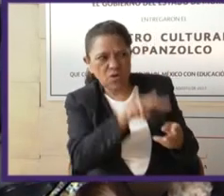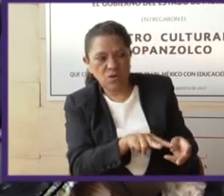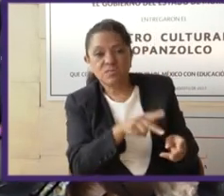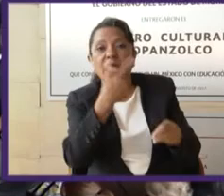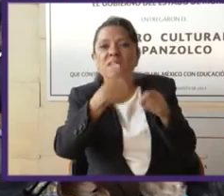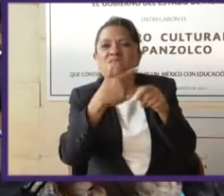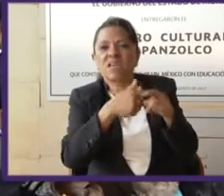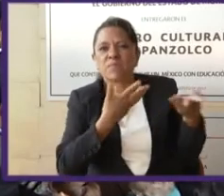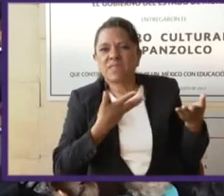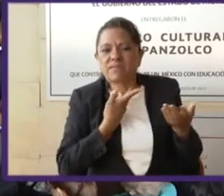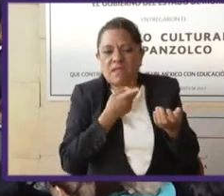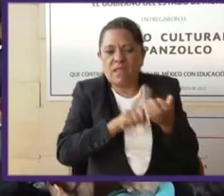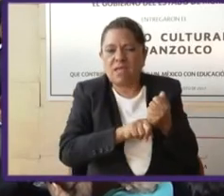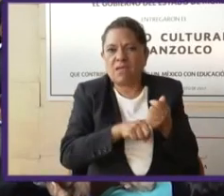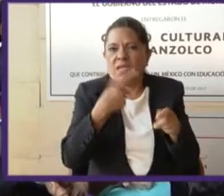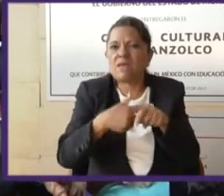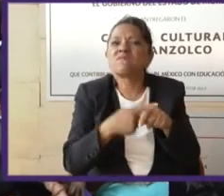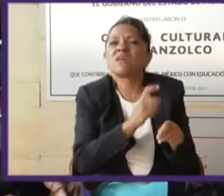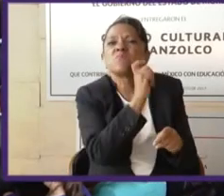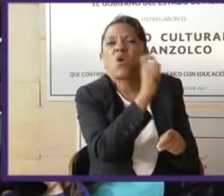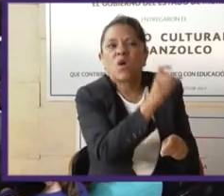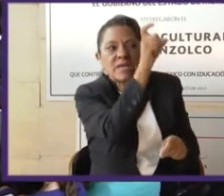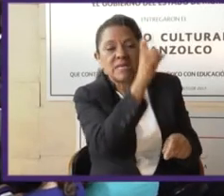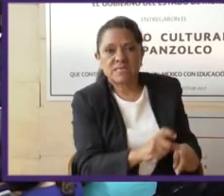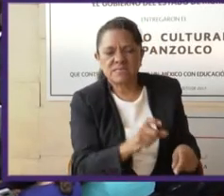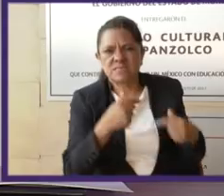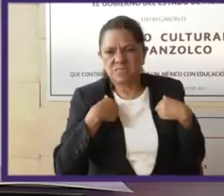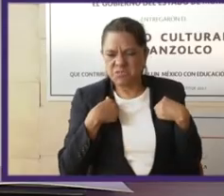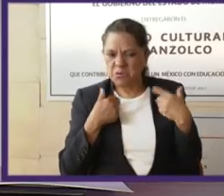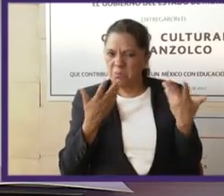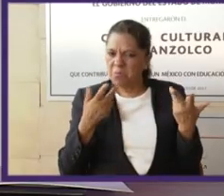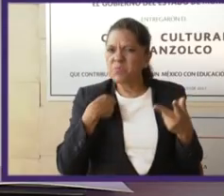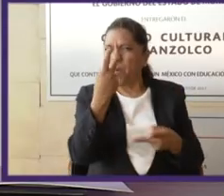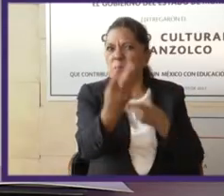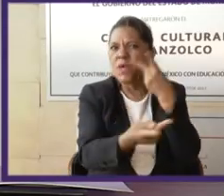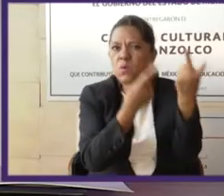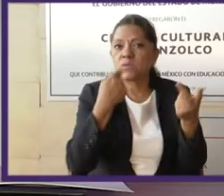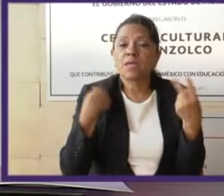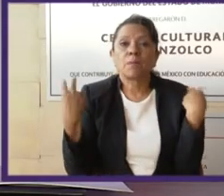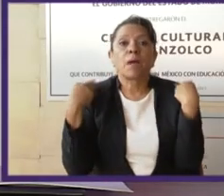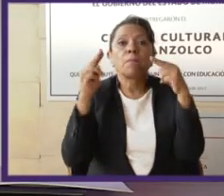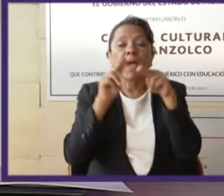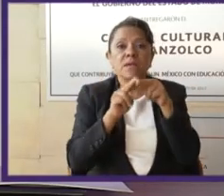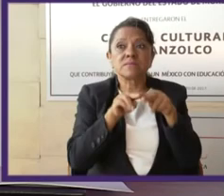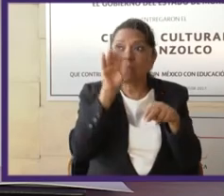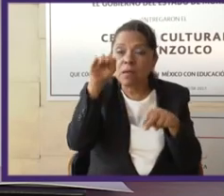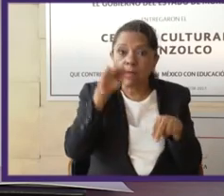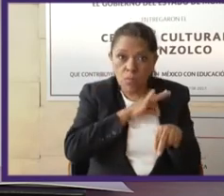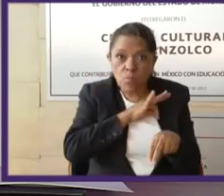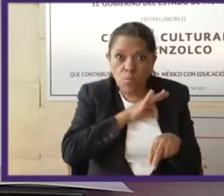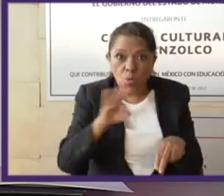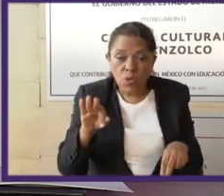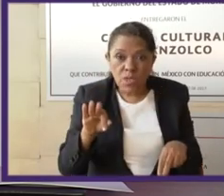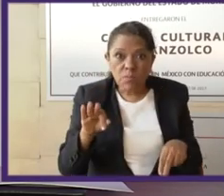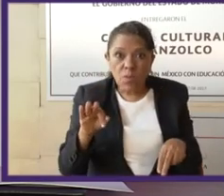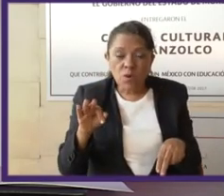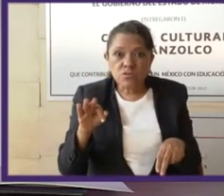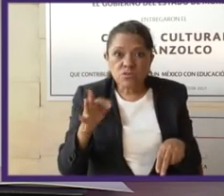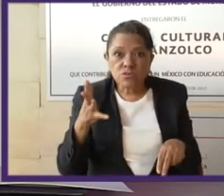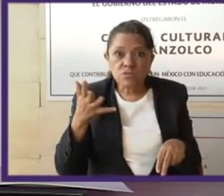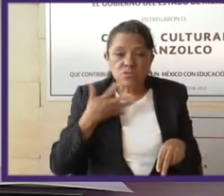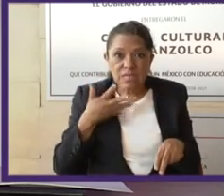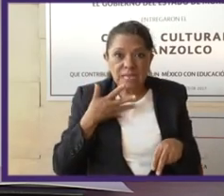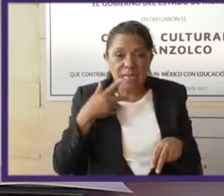tienes o qué cosas tienes. Y yo decía y cuestionaba a mi maestro de estadística, oiga, ¿y seremos capaces de sacar dos milímetros de cerebro a una